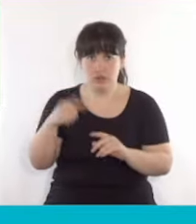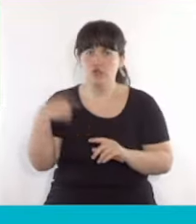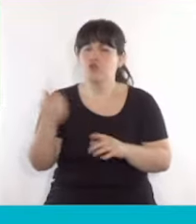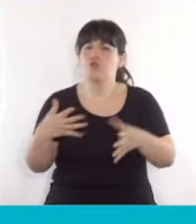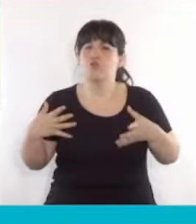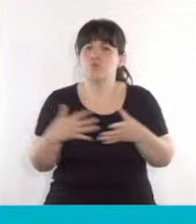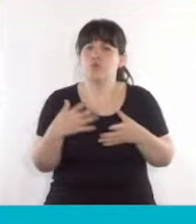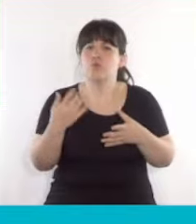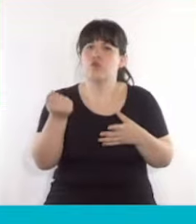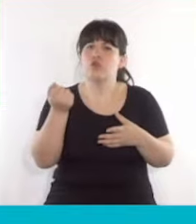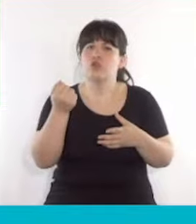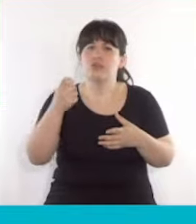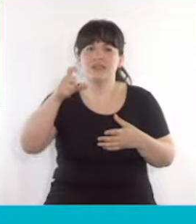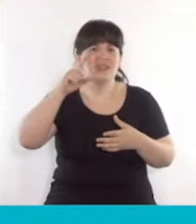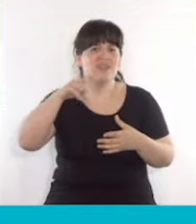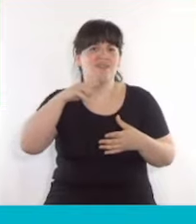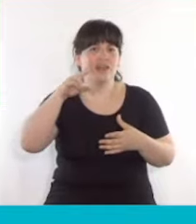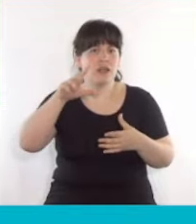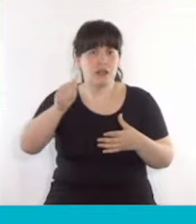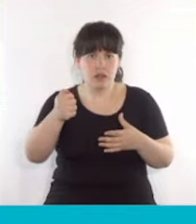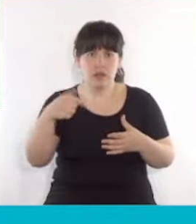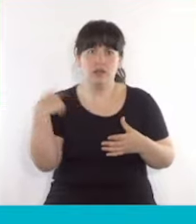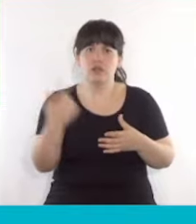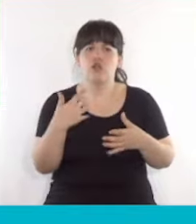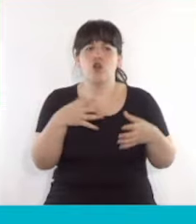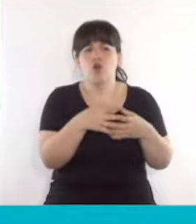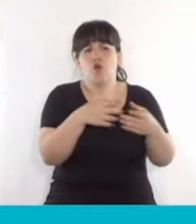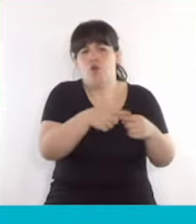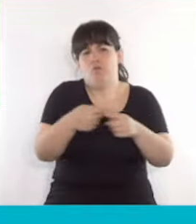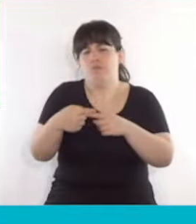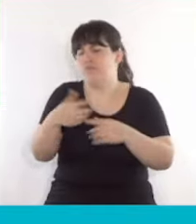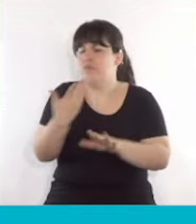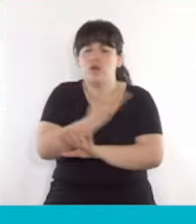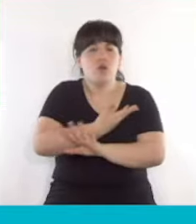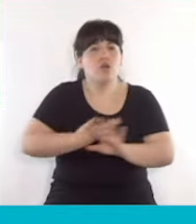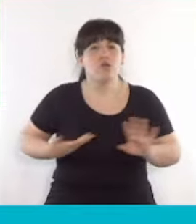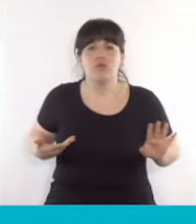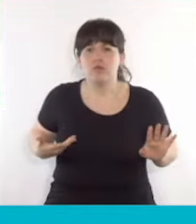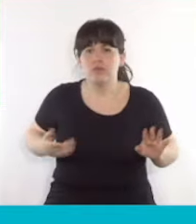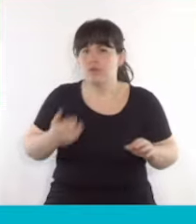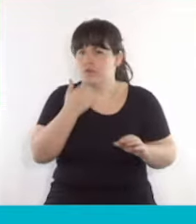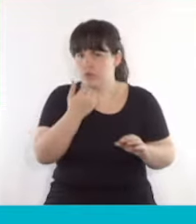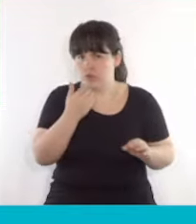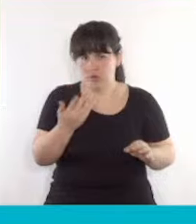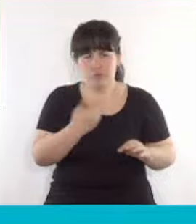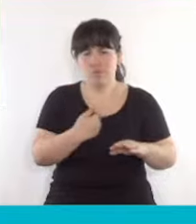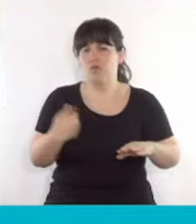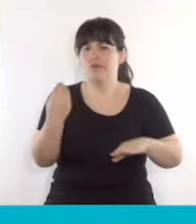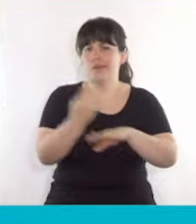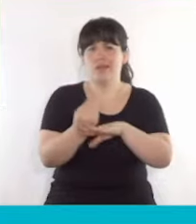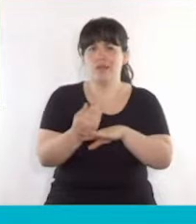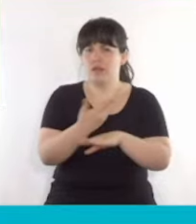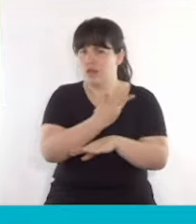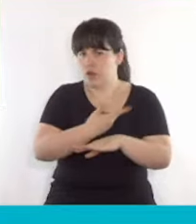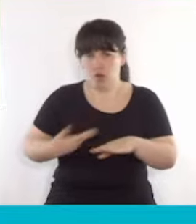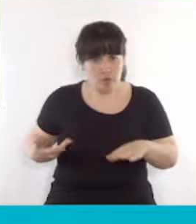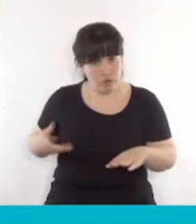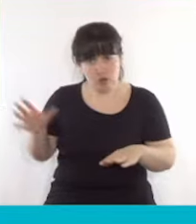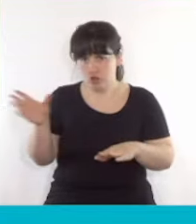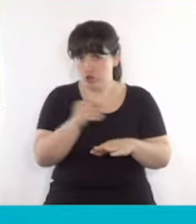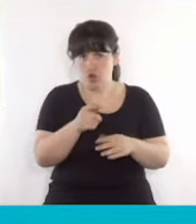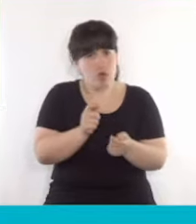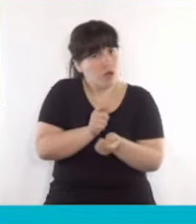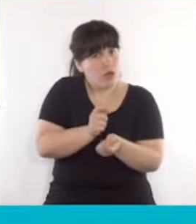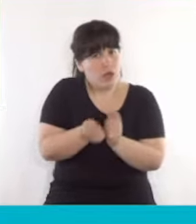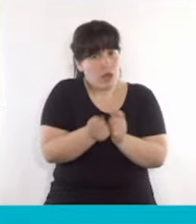que los gobiernos, sea cual sea de color político y sea cual sea el orden jerárquico de estos, deben ajustar sus